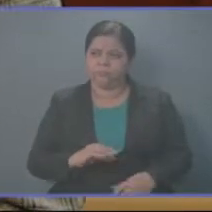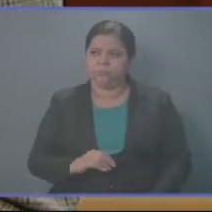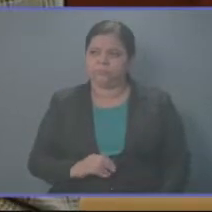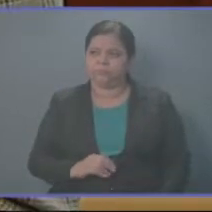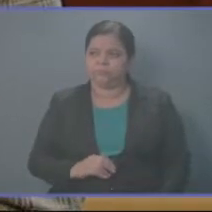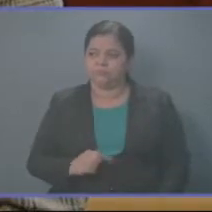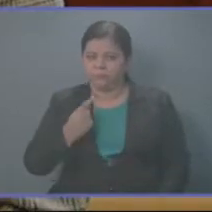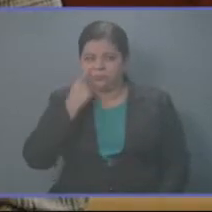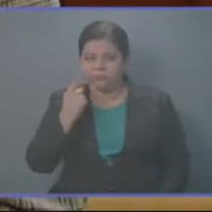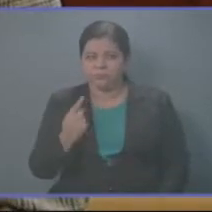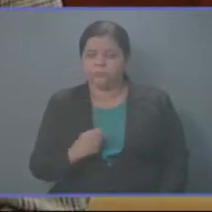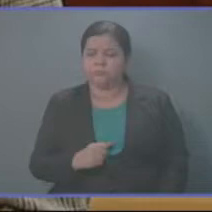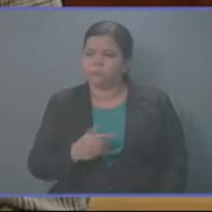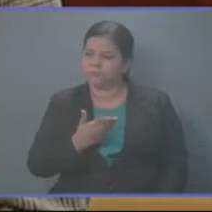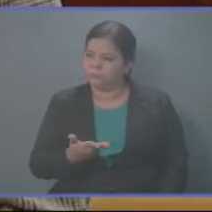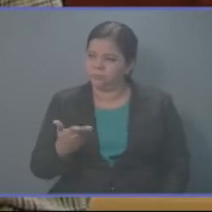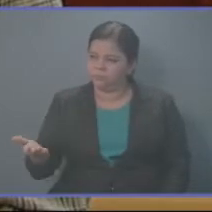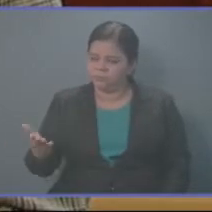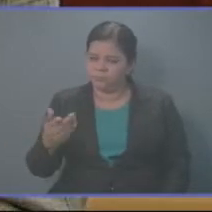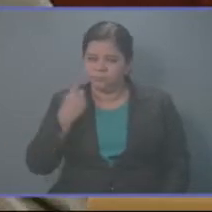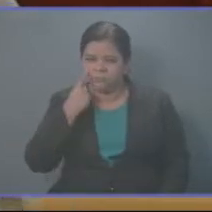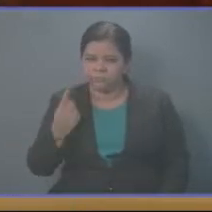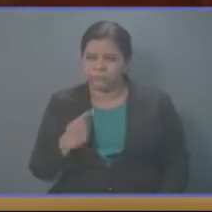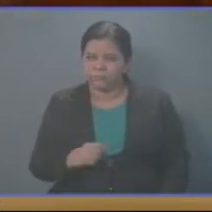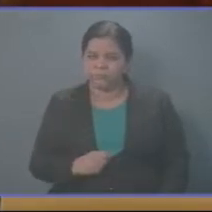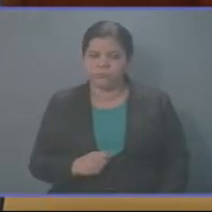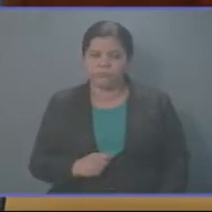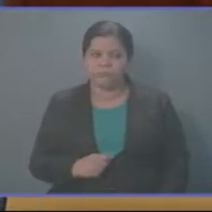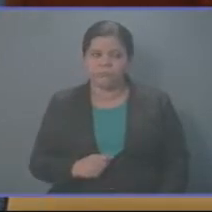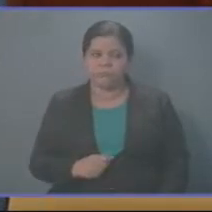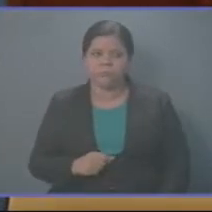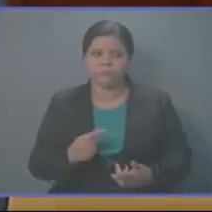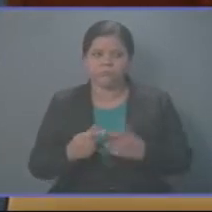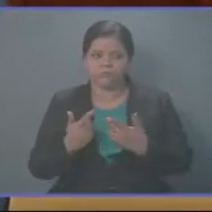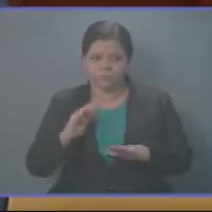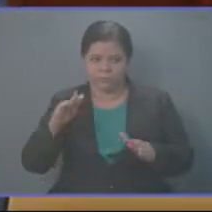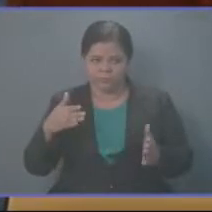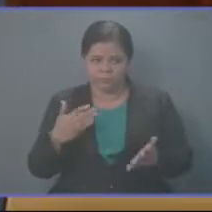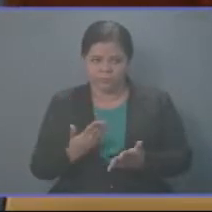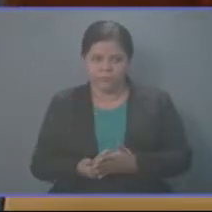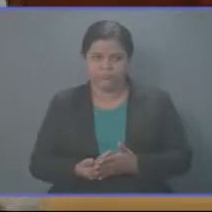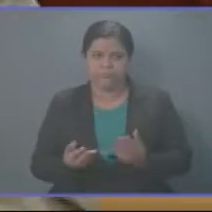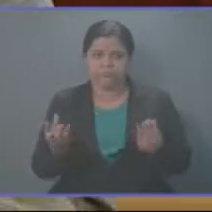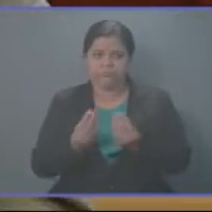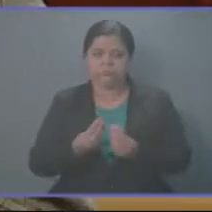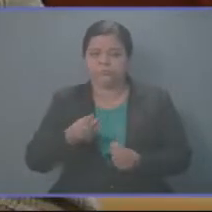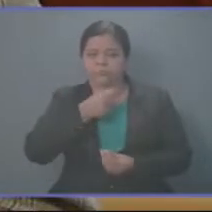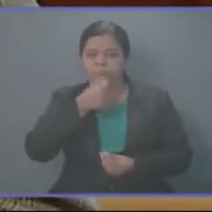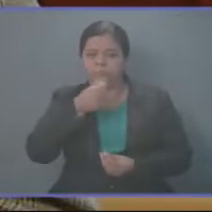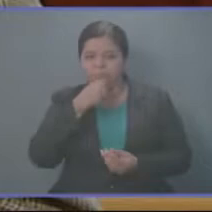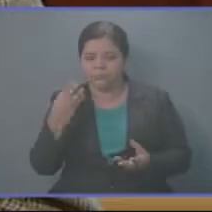Pero fíjense cómo están las cosas. Que al olvidarse convenientemente de estos pequeños datos,